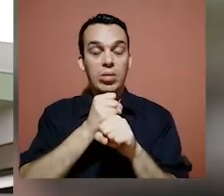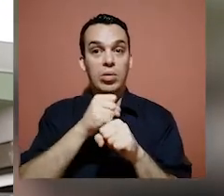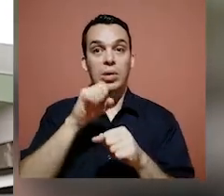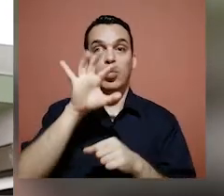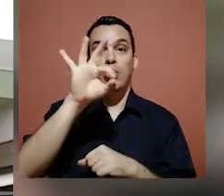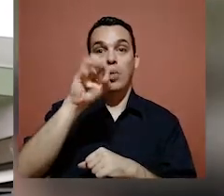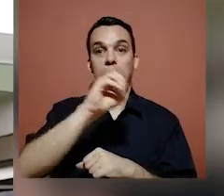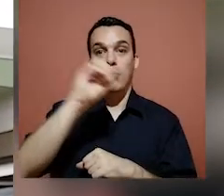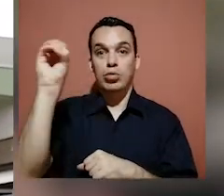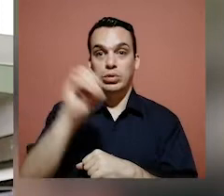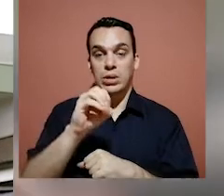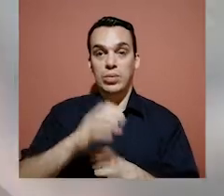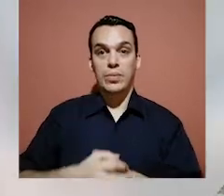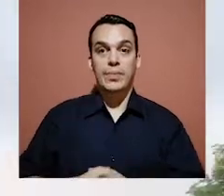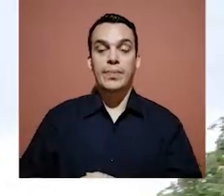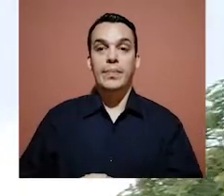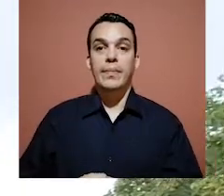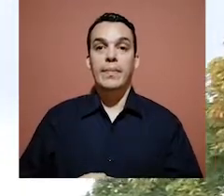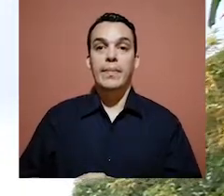aproximadamente en un 90% de avance.